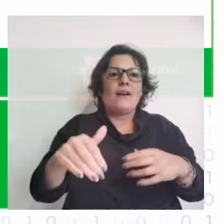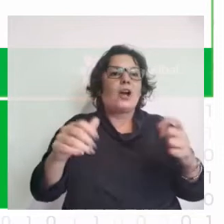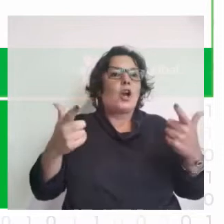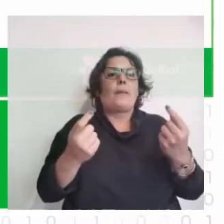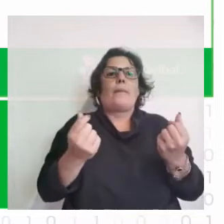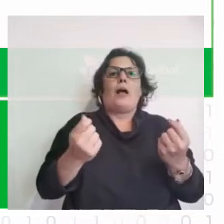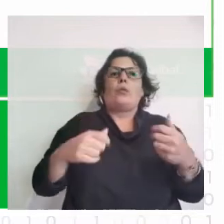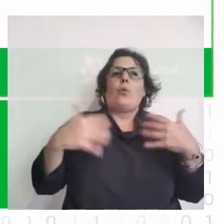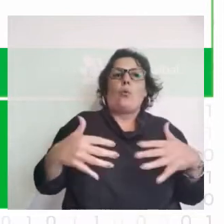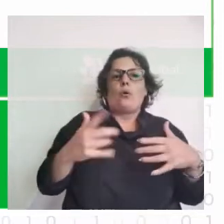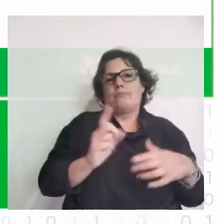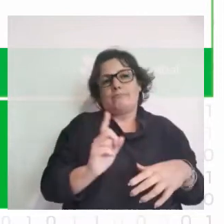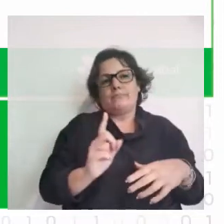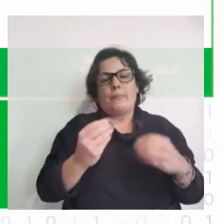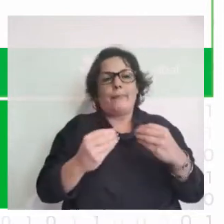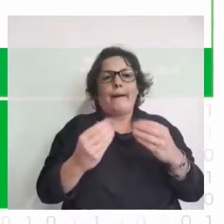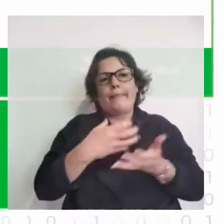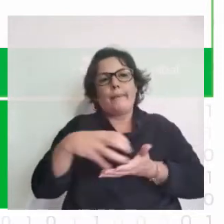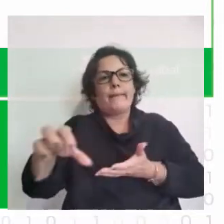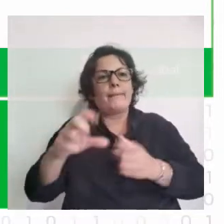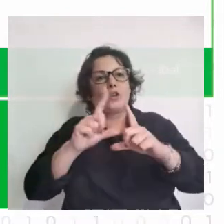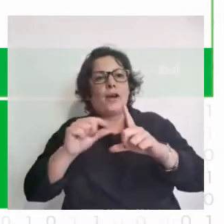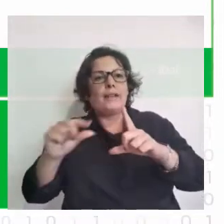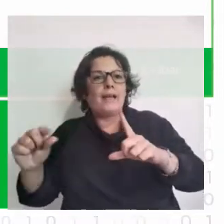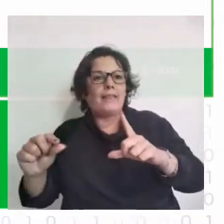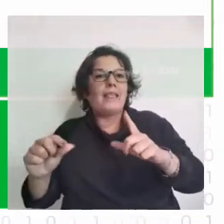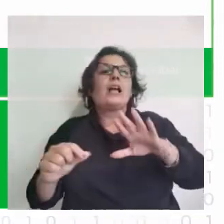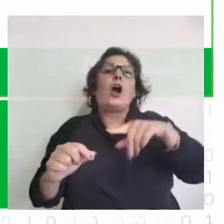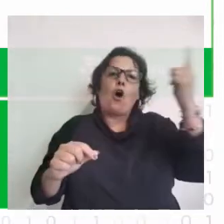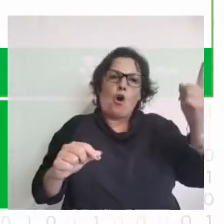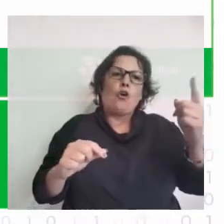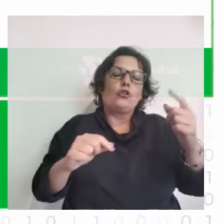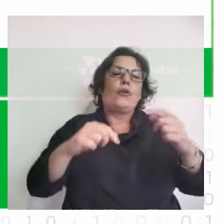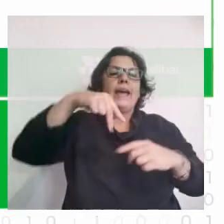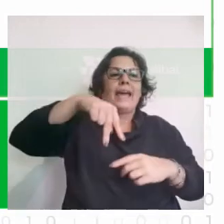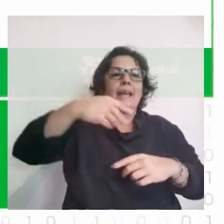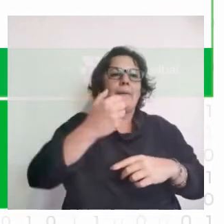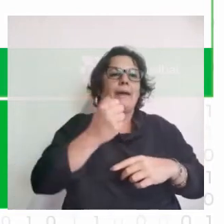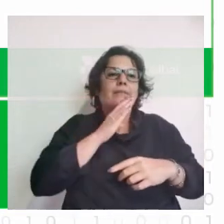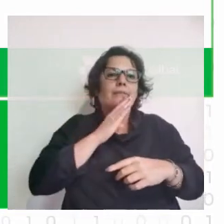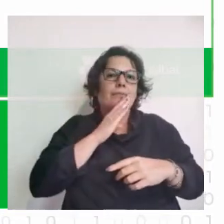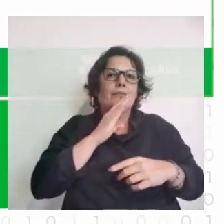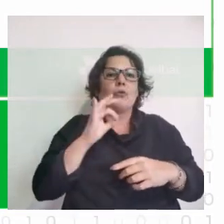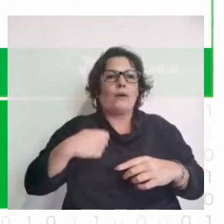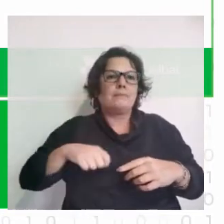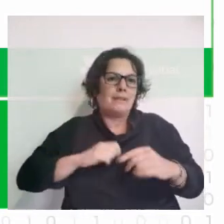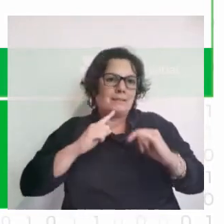para justamente tener un departamento de estadísticas, como puede ser en otras ligas, como la NBA o la Liga Española. Entonces,